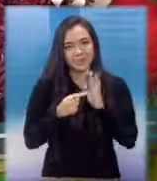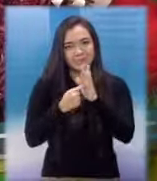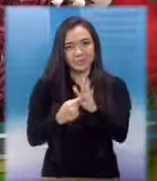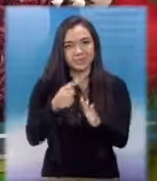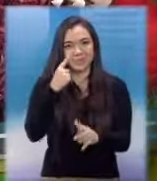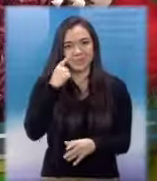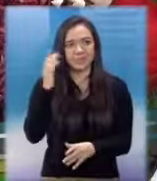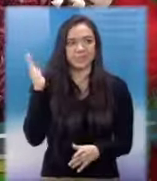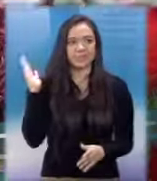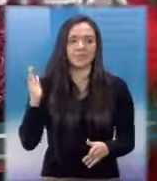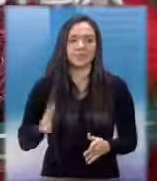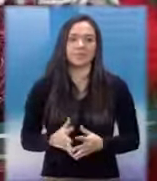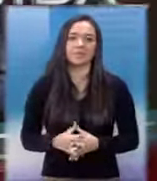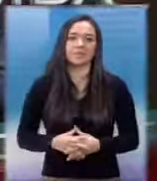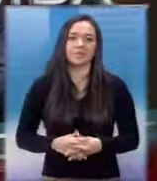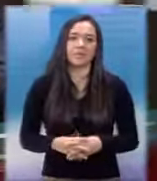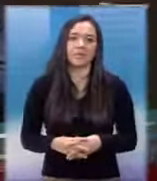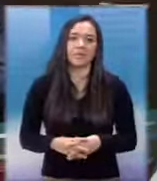comercio local.